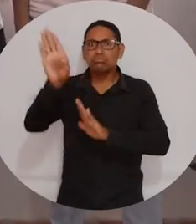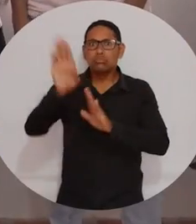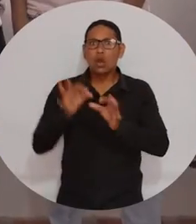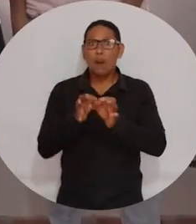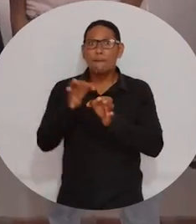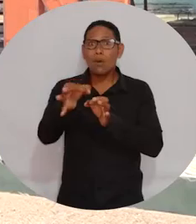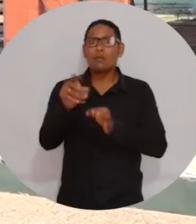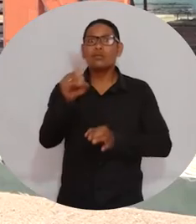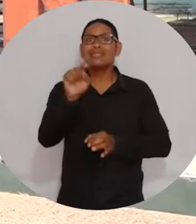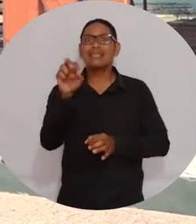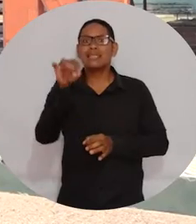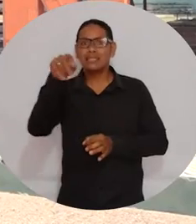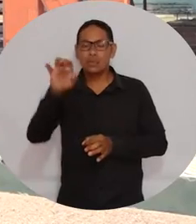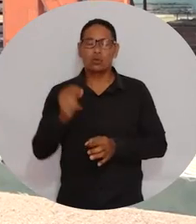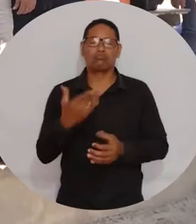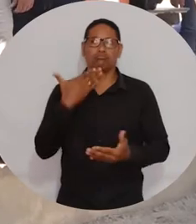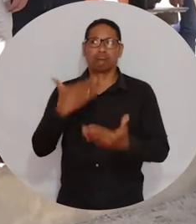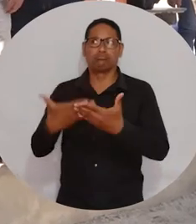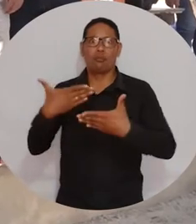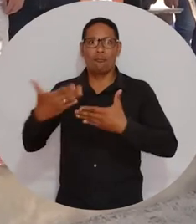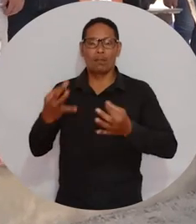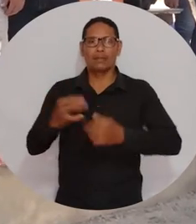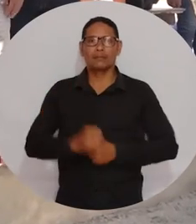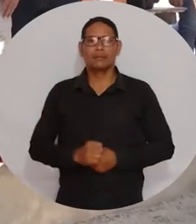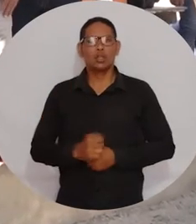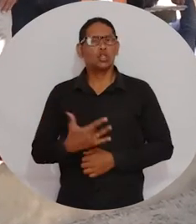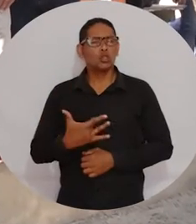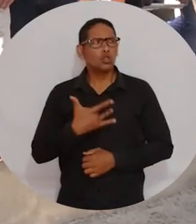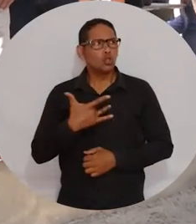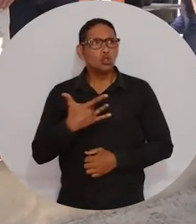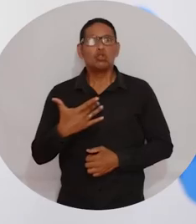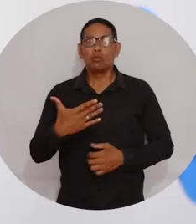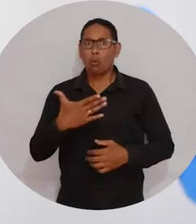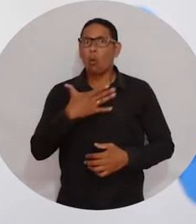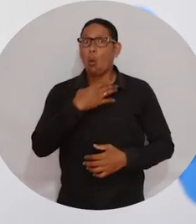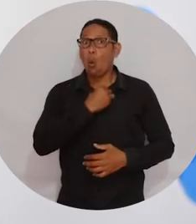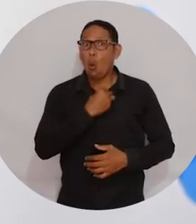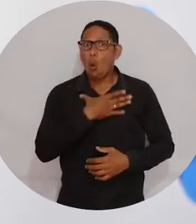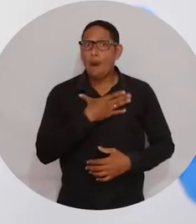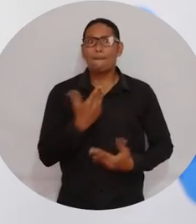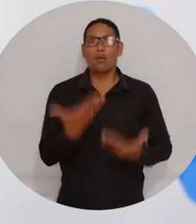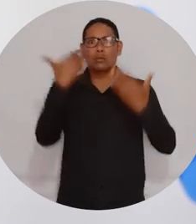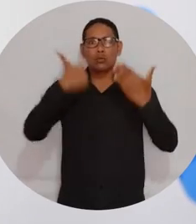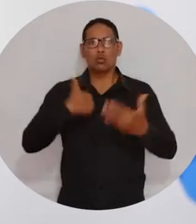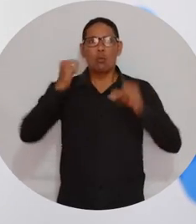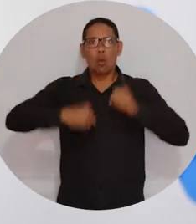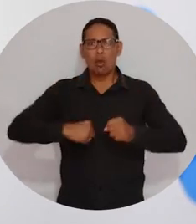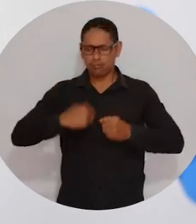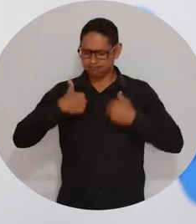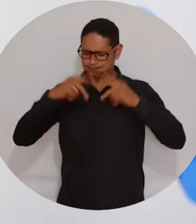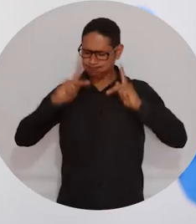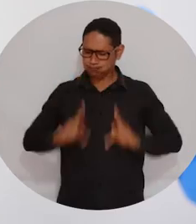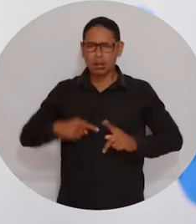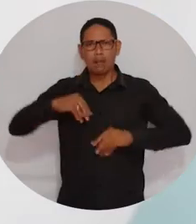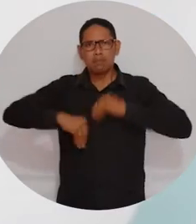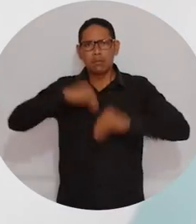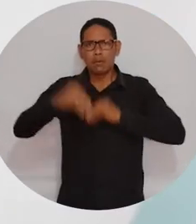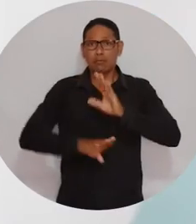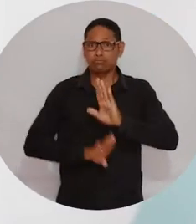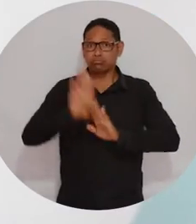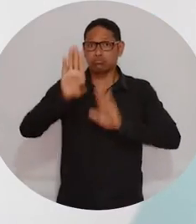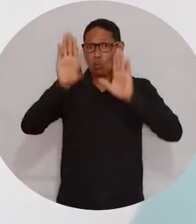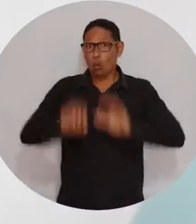devolverle esa confianza al pueblo de San Zenón. Siento que esta es una gran oportunidad, porque me puedo desarrollar como persona.